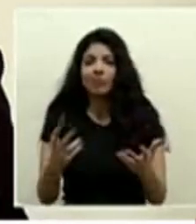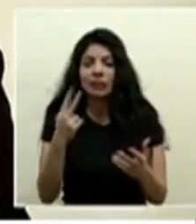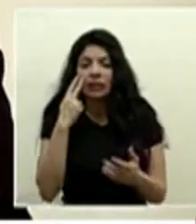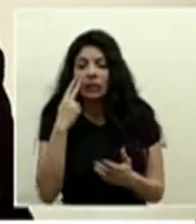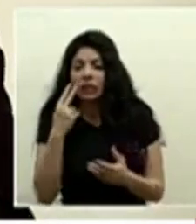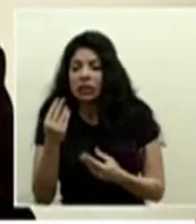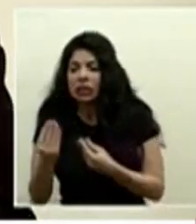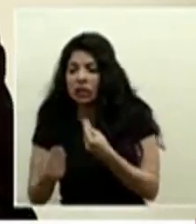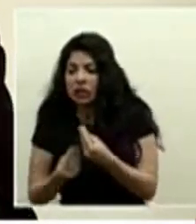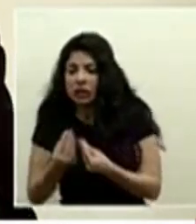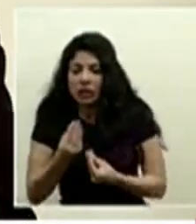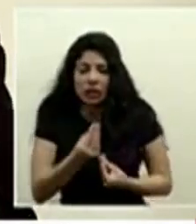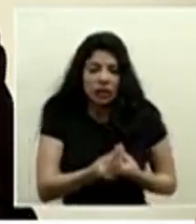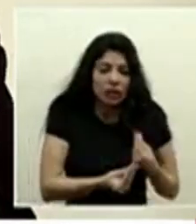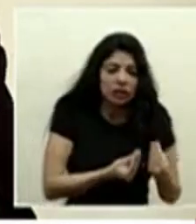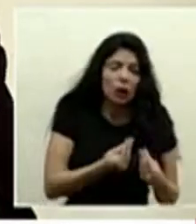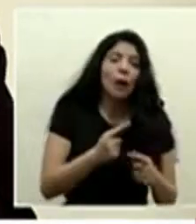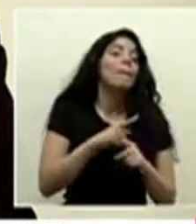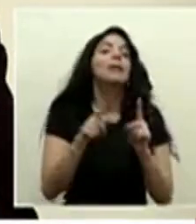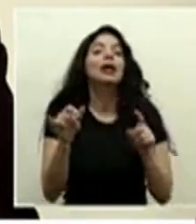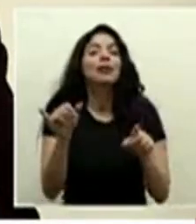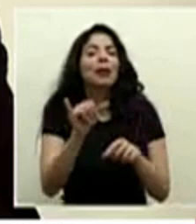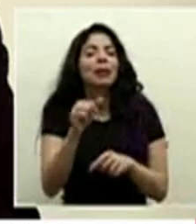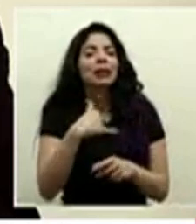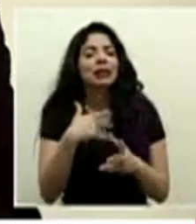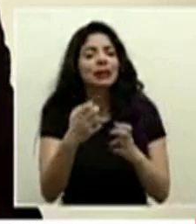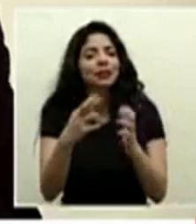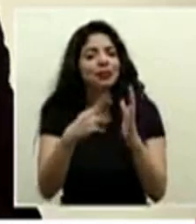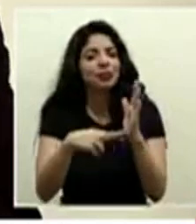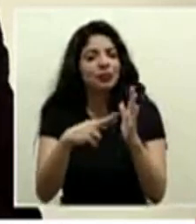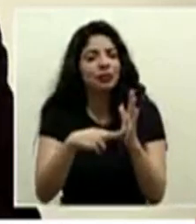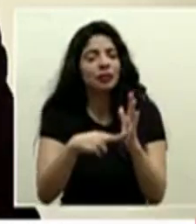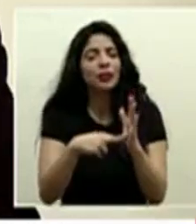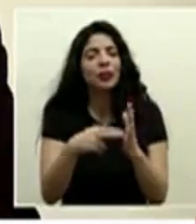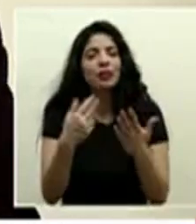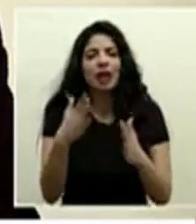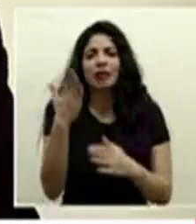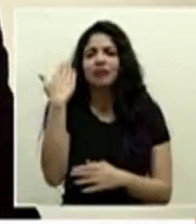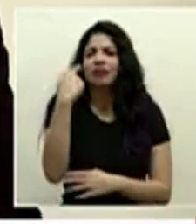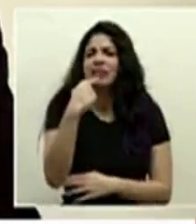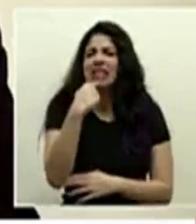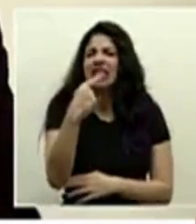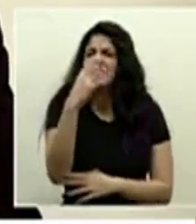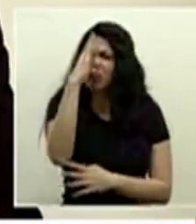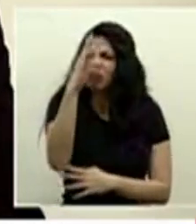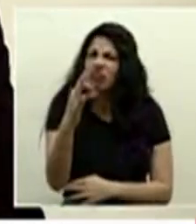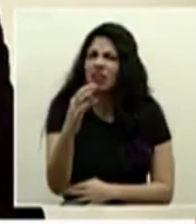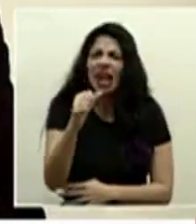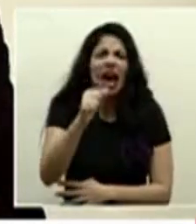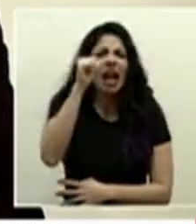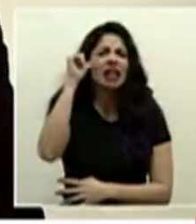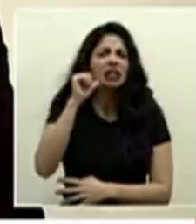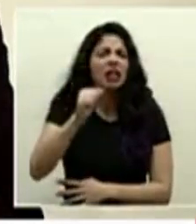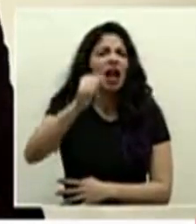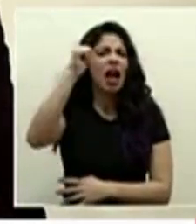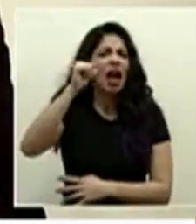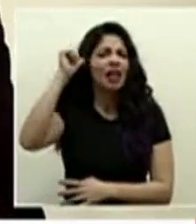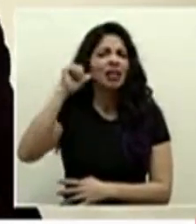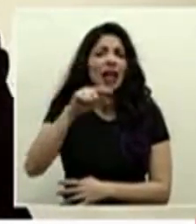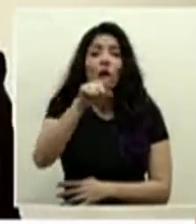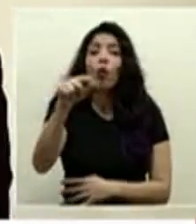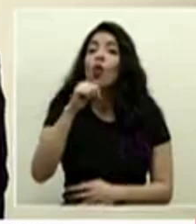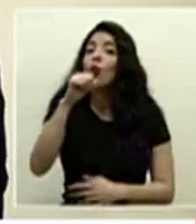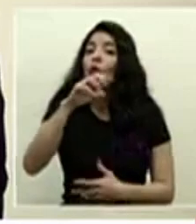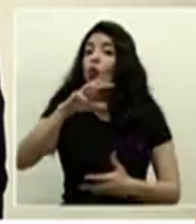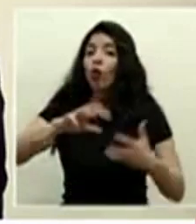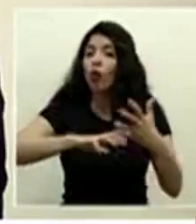cómo ocurre esto pero yo también quiero insistir en que aquí lo dijimos hace creo que fue ayer o antier no se debe confundir